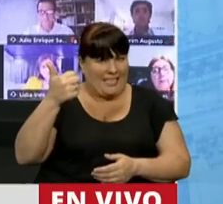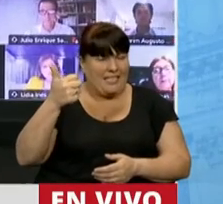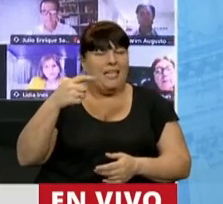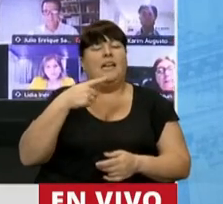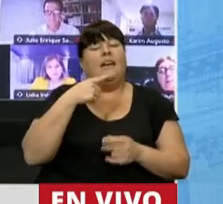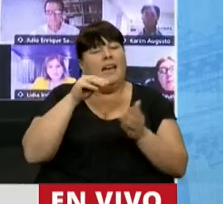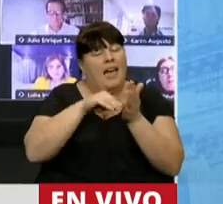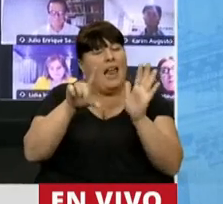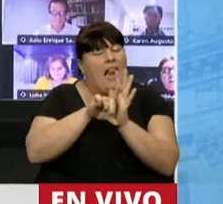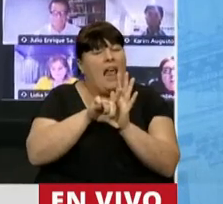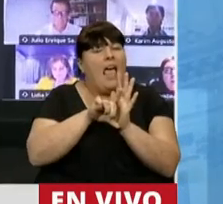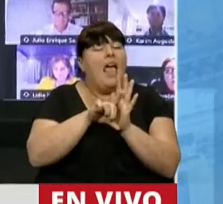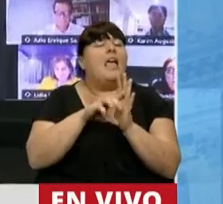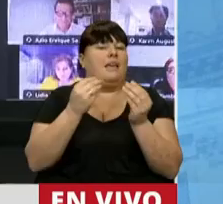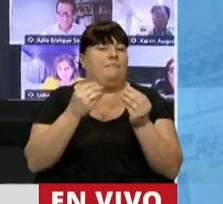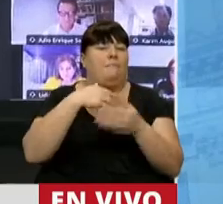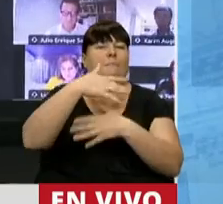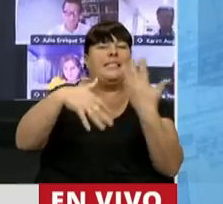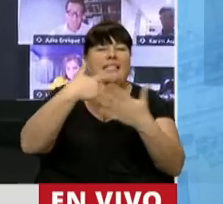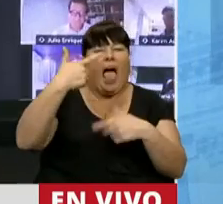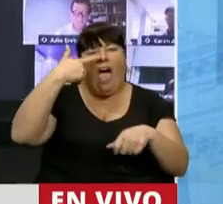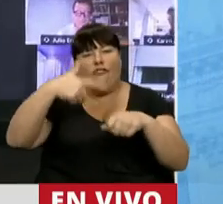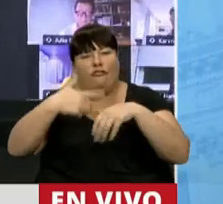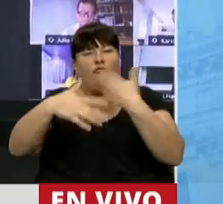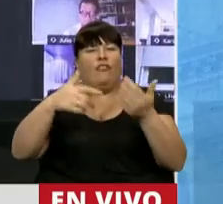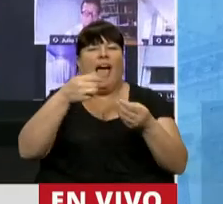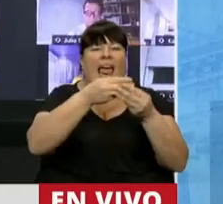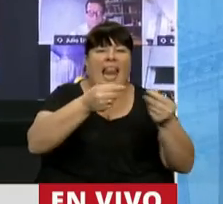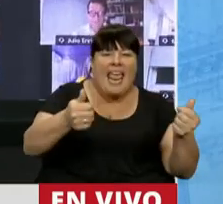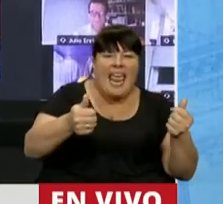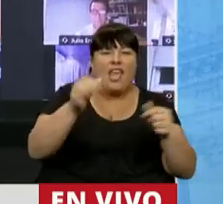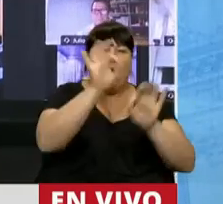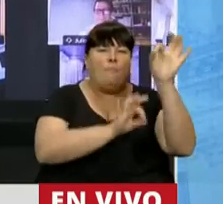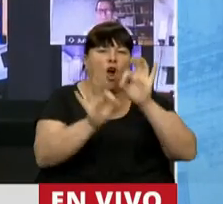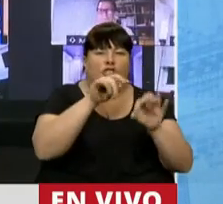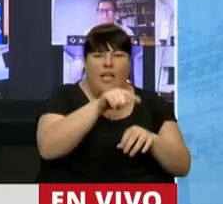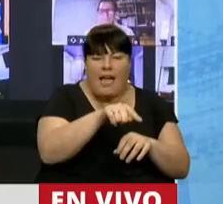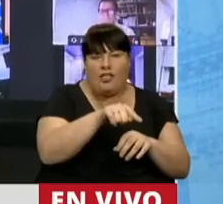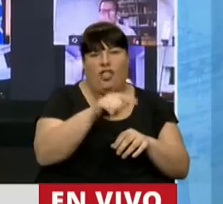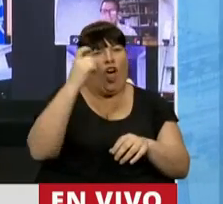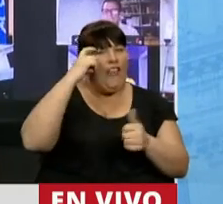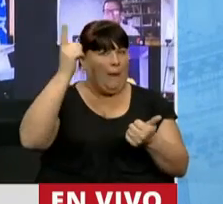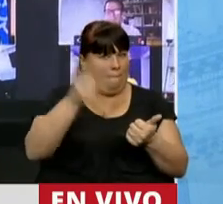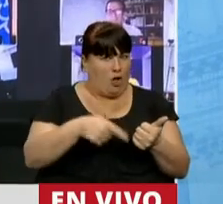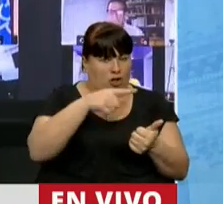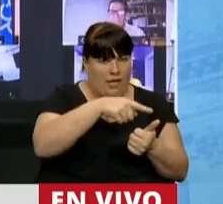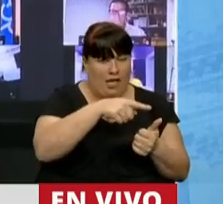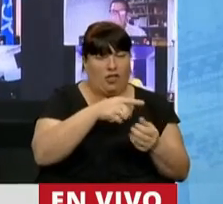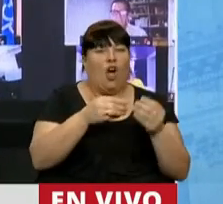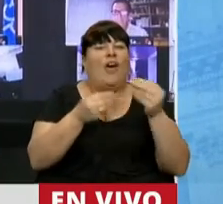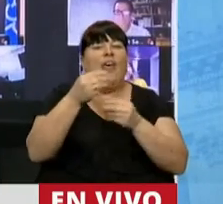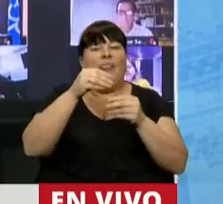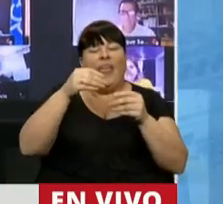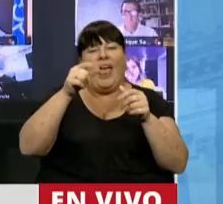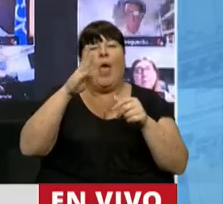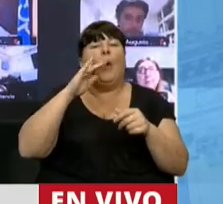contemplaba la mezcla de los combustibles líquidos, un porcentaje del 10% de los